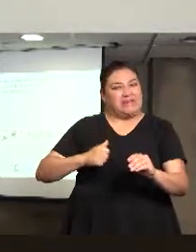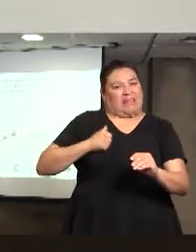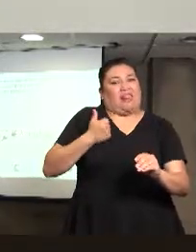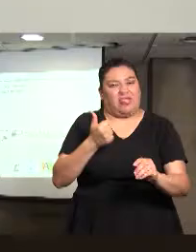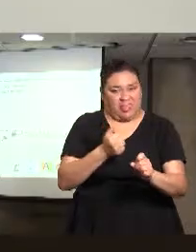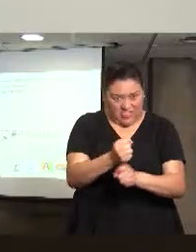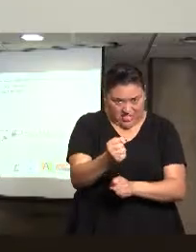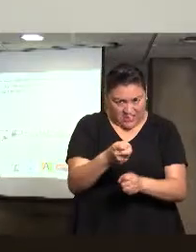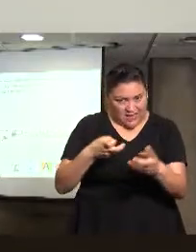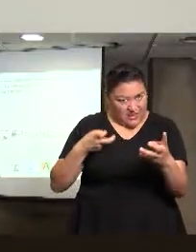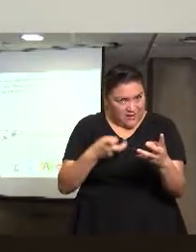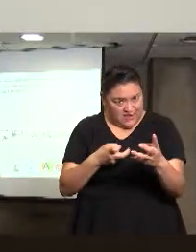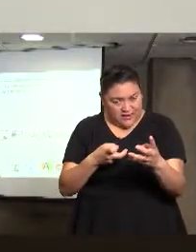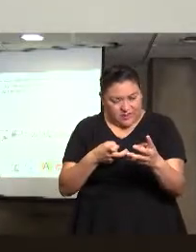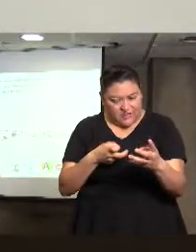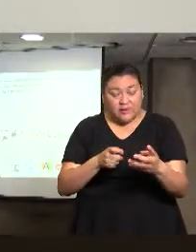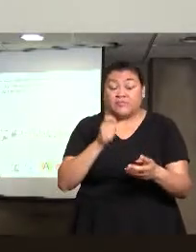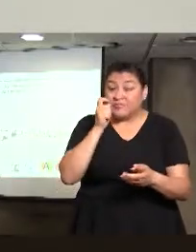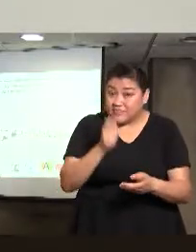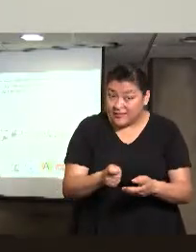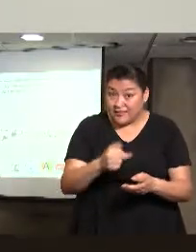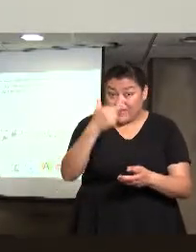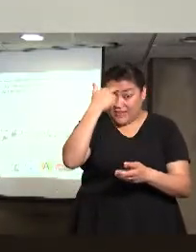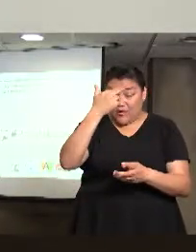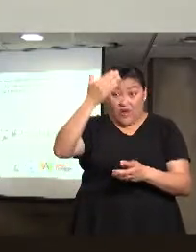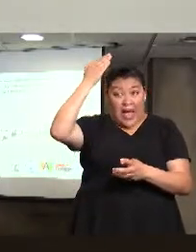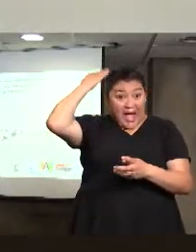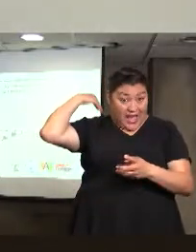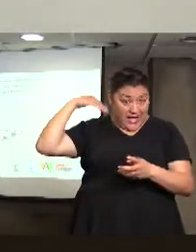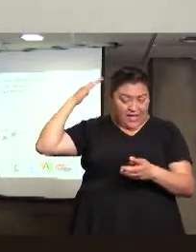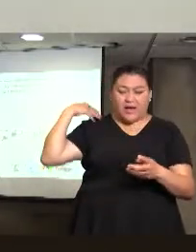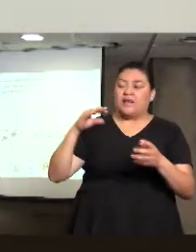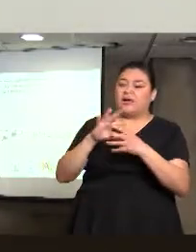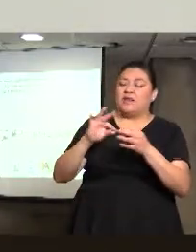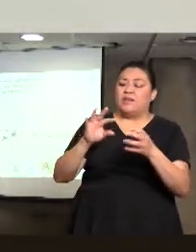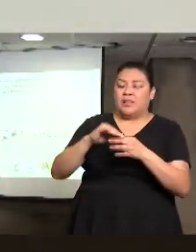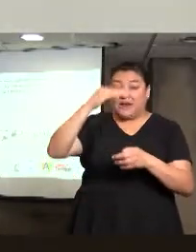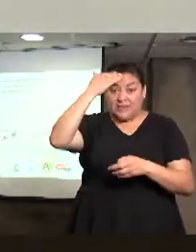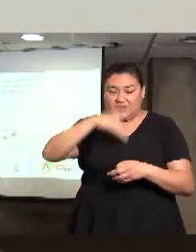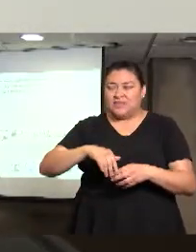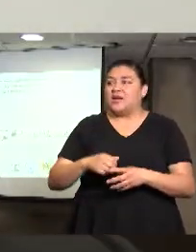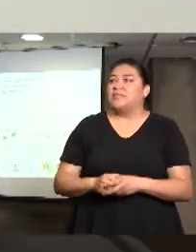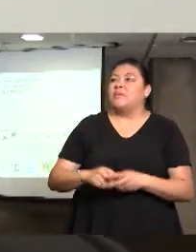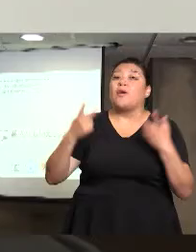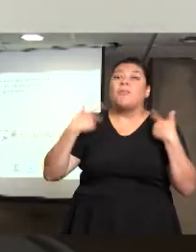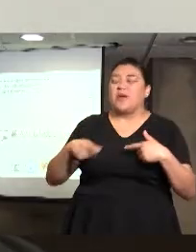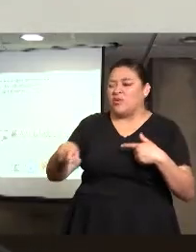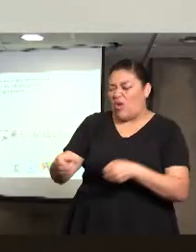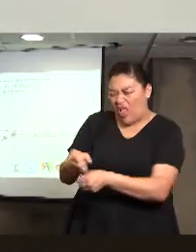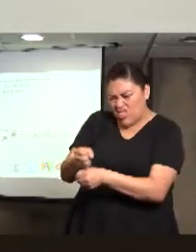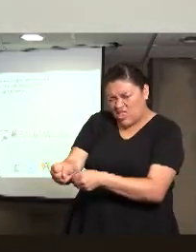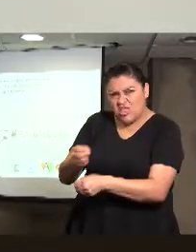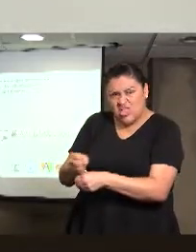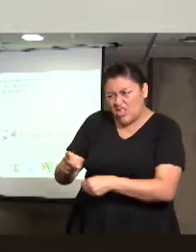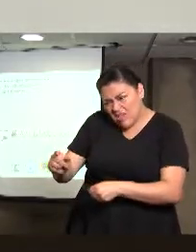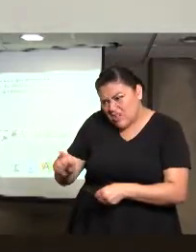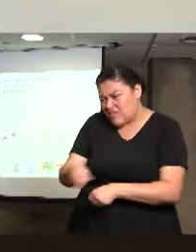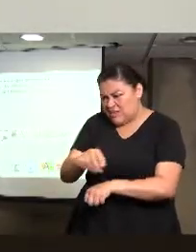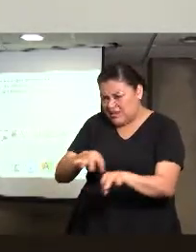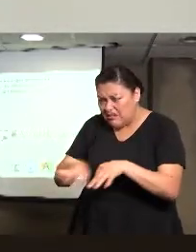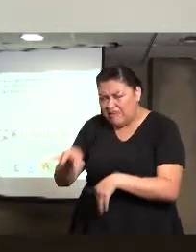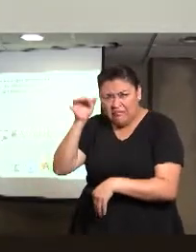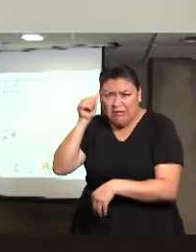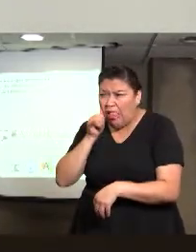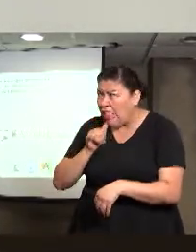con esta nueva ley, es que la explotación, se equiparó, de alguna manera, a trata de personas, entonces, estamos haciendo, un esfuerzo importante,